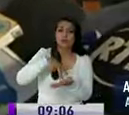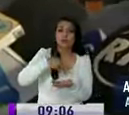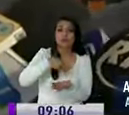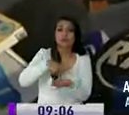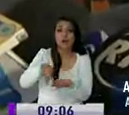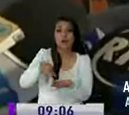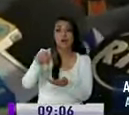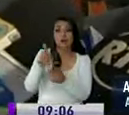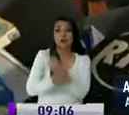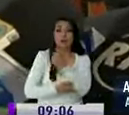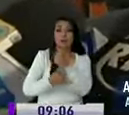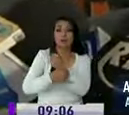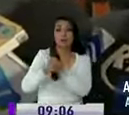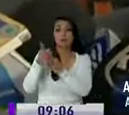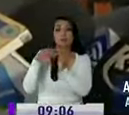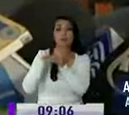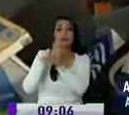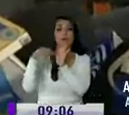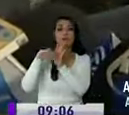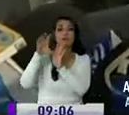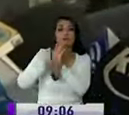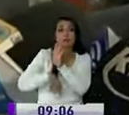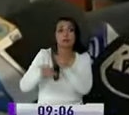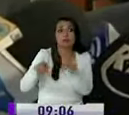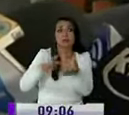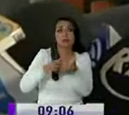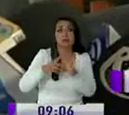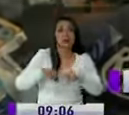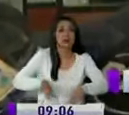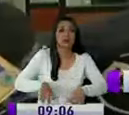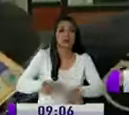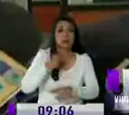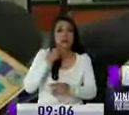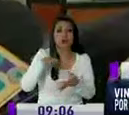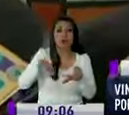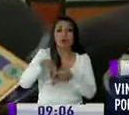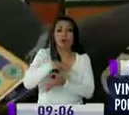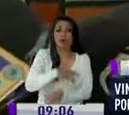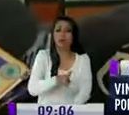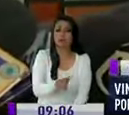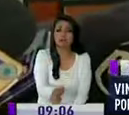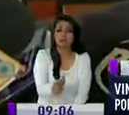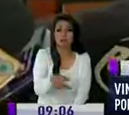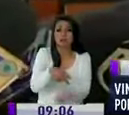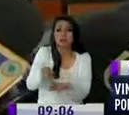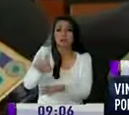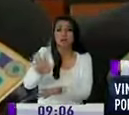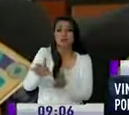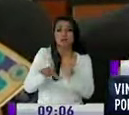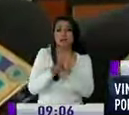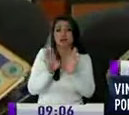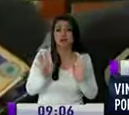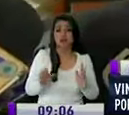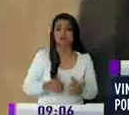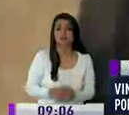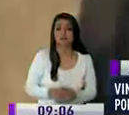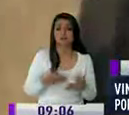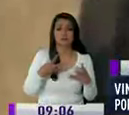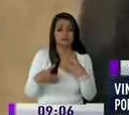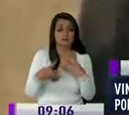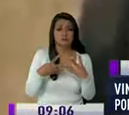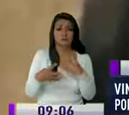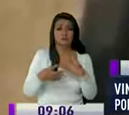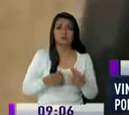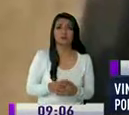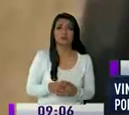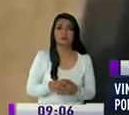un paraísos fiscales no es ninguna cosa de corrupción no es ninguna cosa sucia ellos tienen una economía totalmente transparente Que en